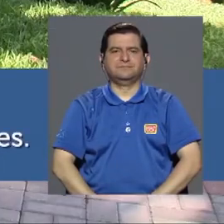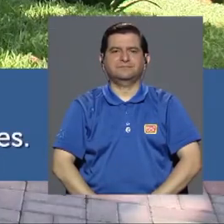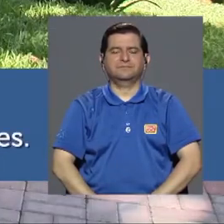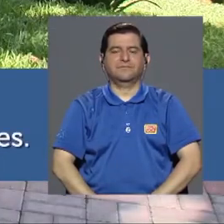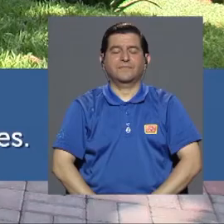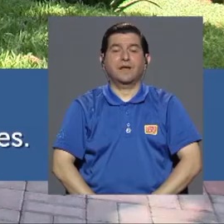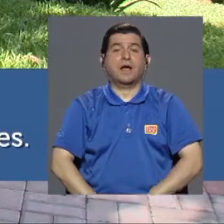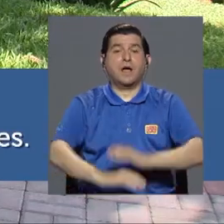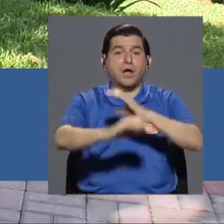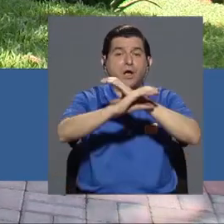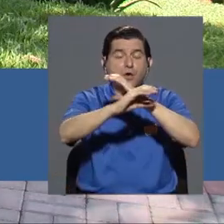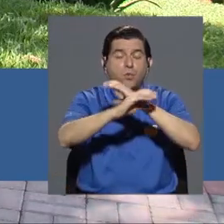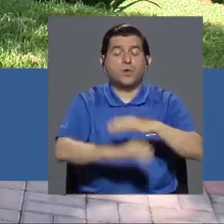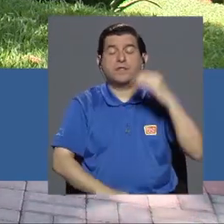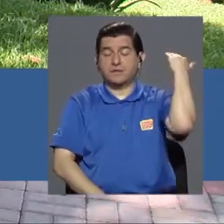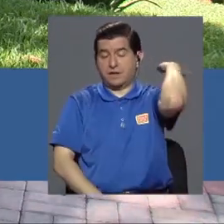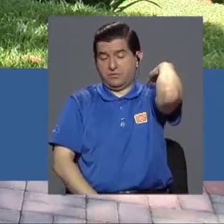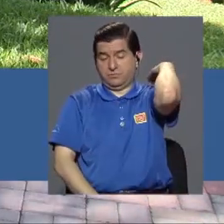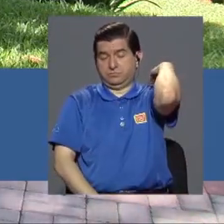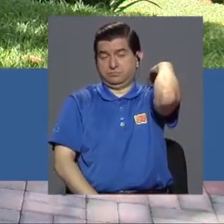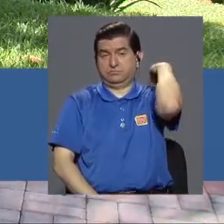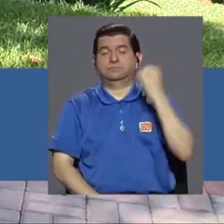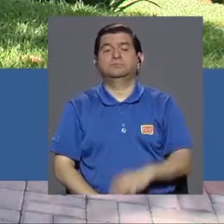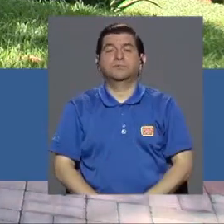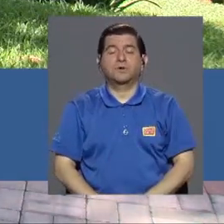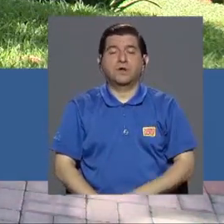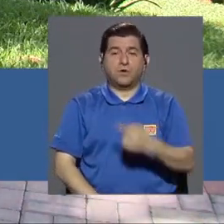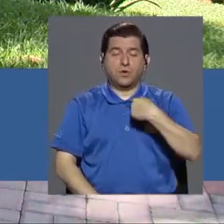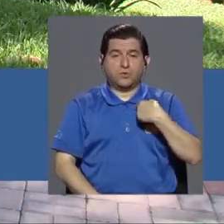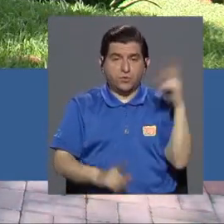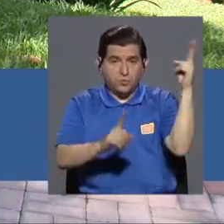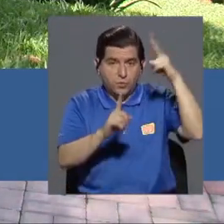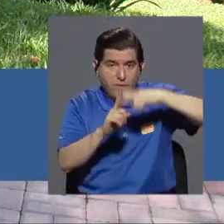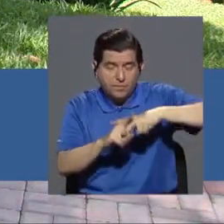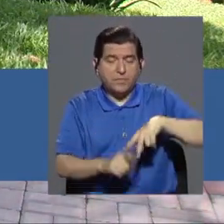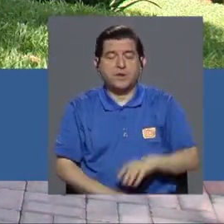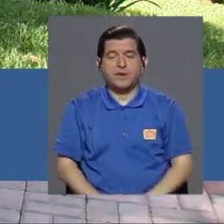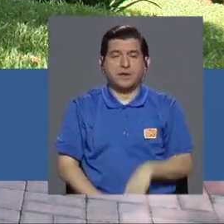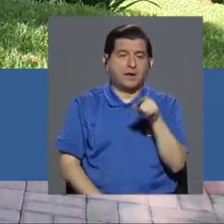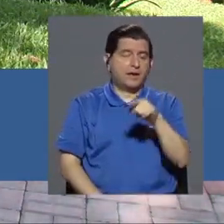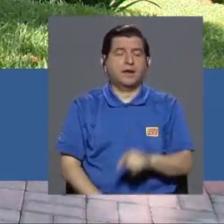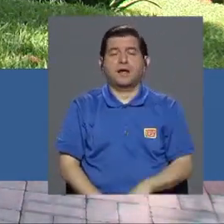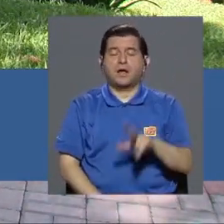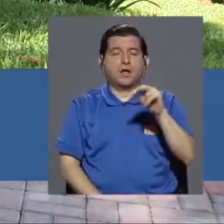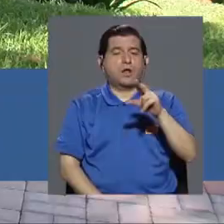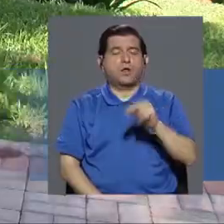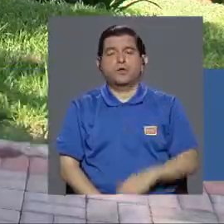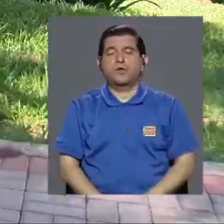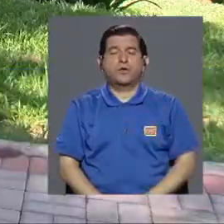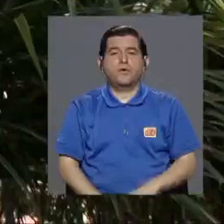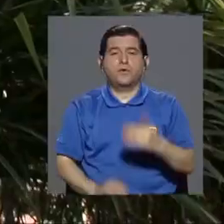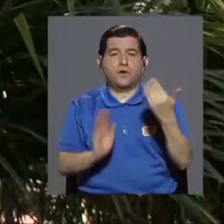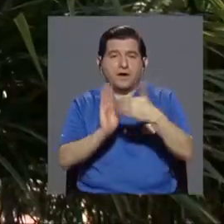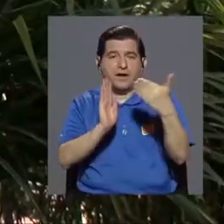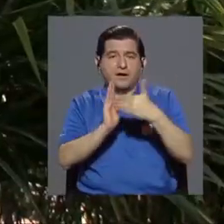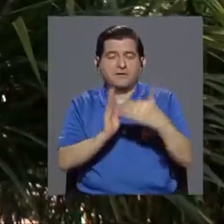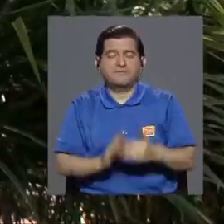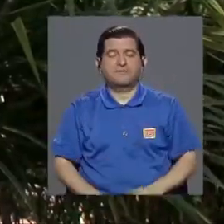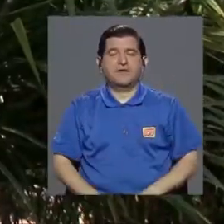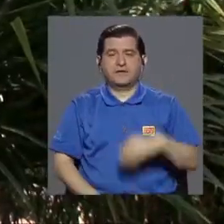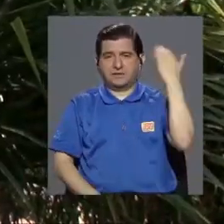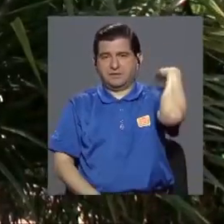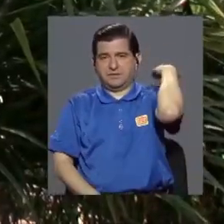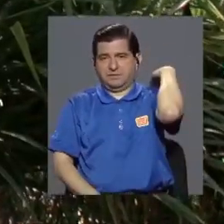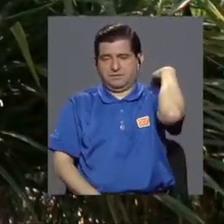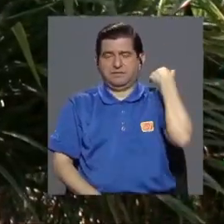hay que cuidar en la posición de la espalda que cuando se ejecute no se hiper extienda o se comprometa la zona